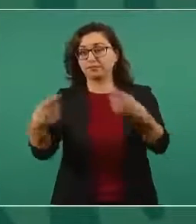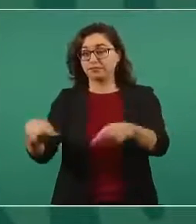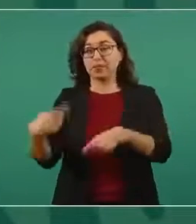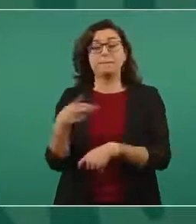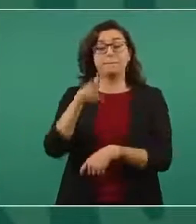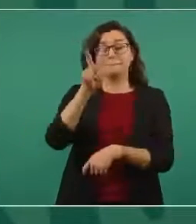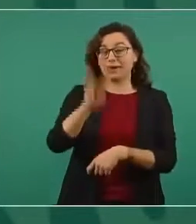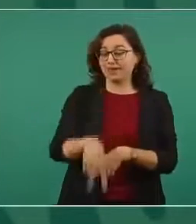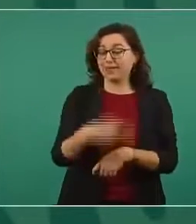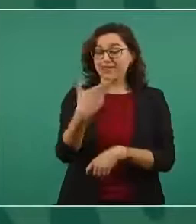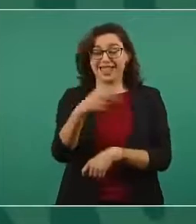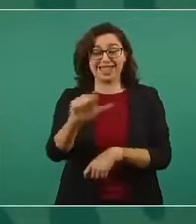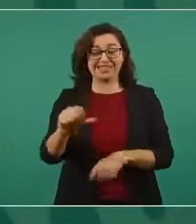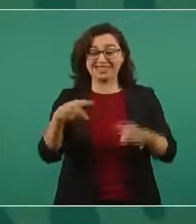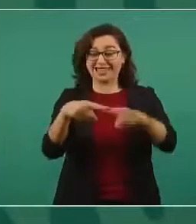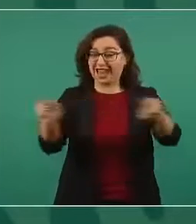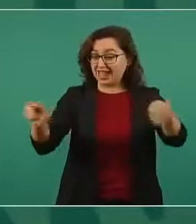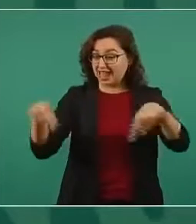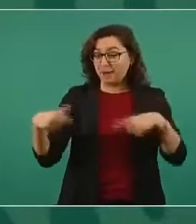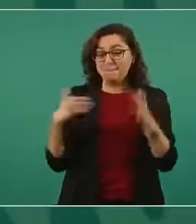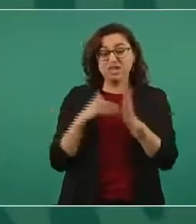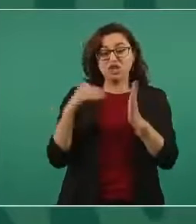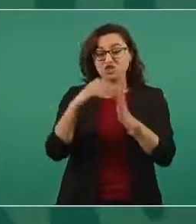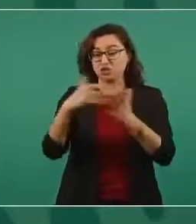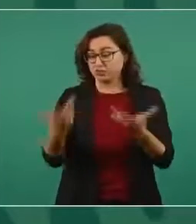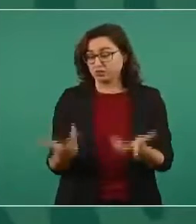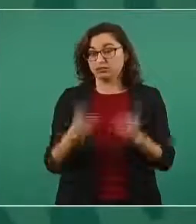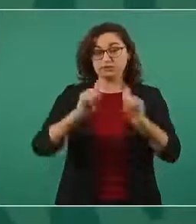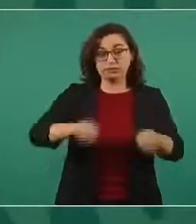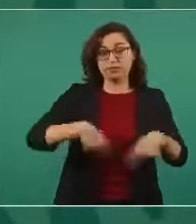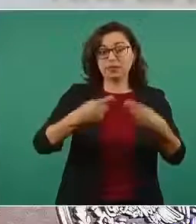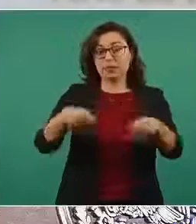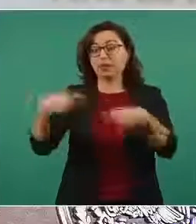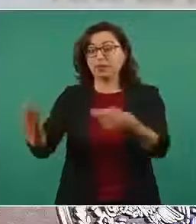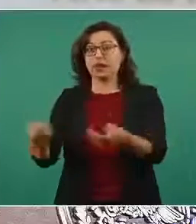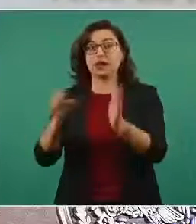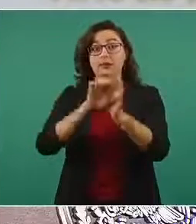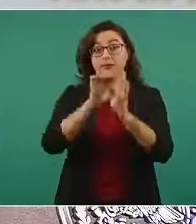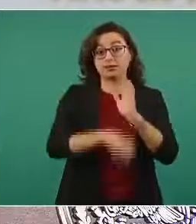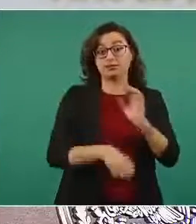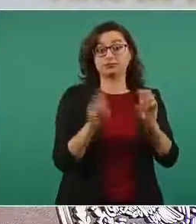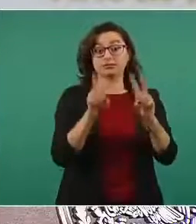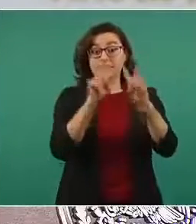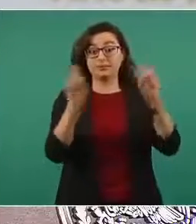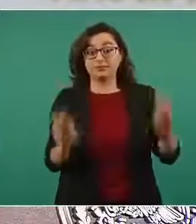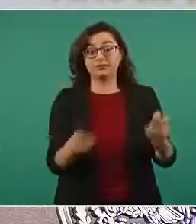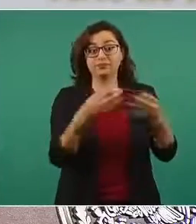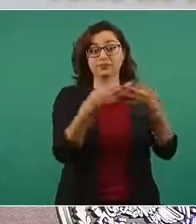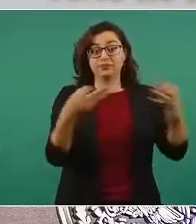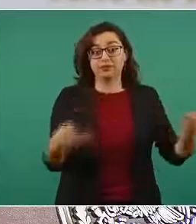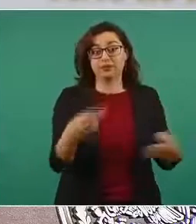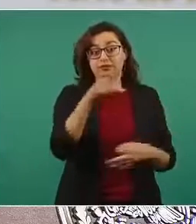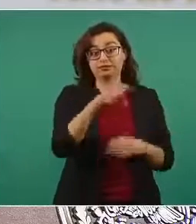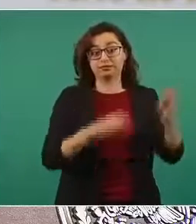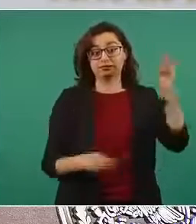millones de hectáreas sólo en concesiones mineras que se cancelaron